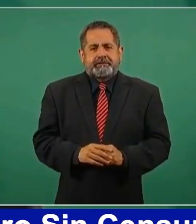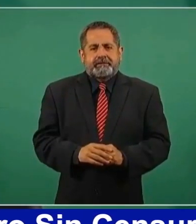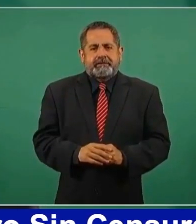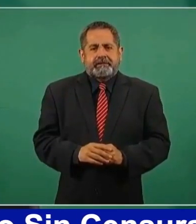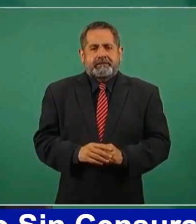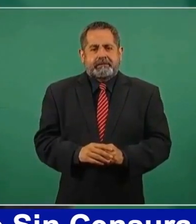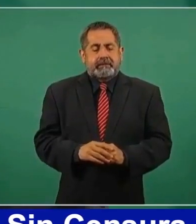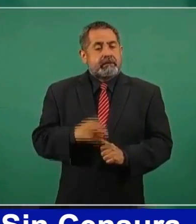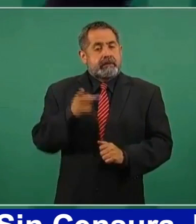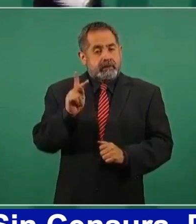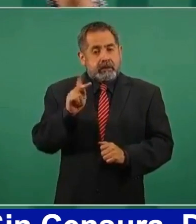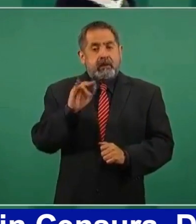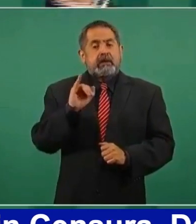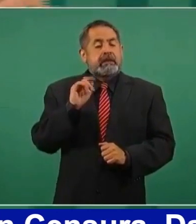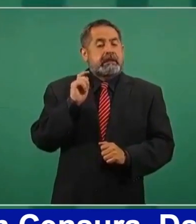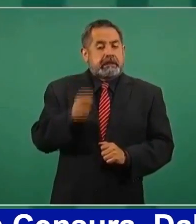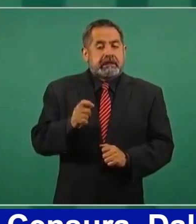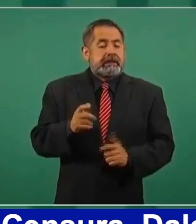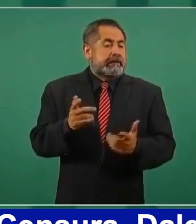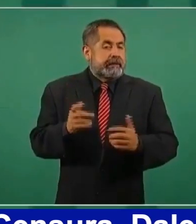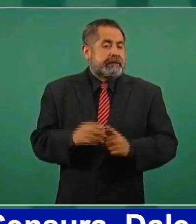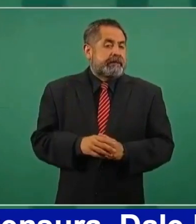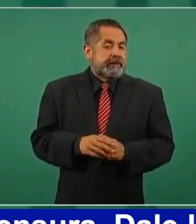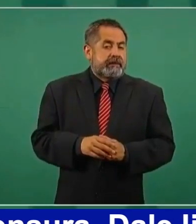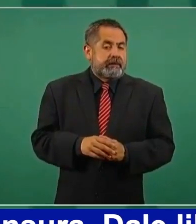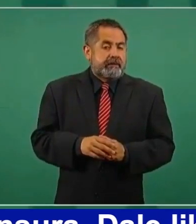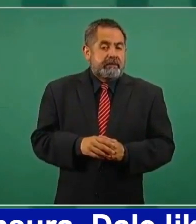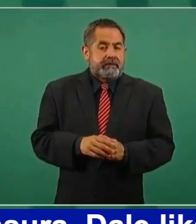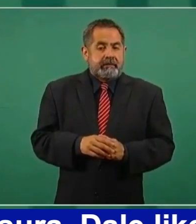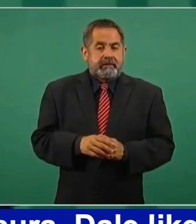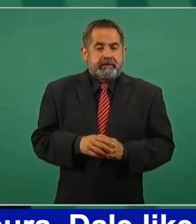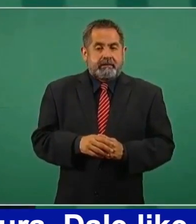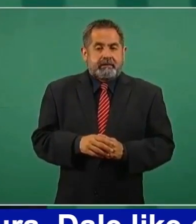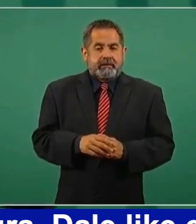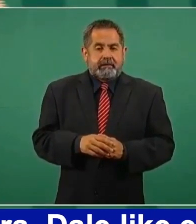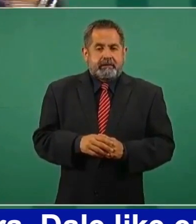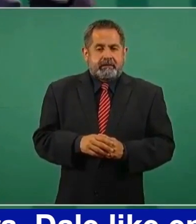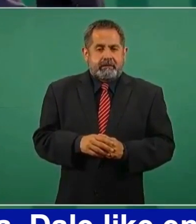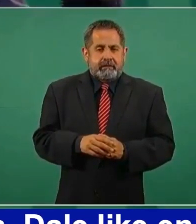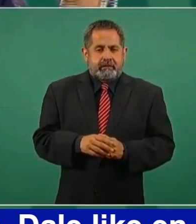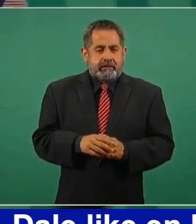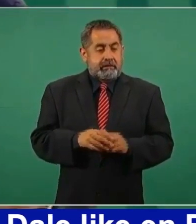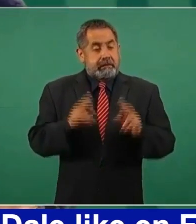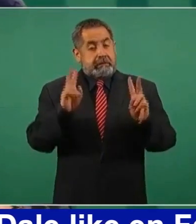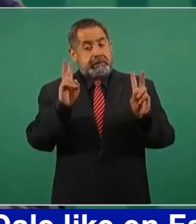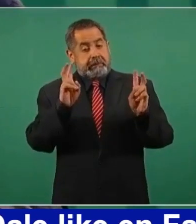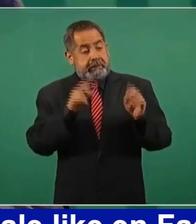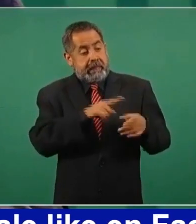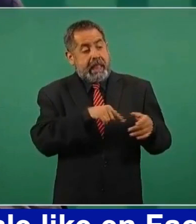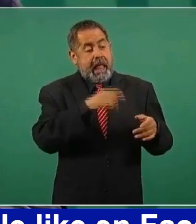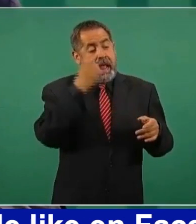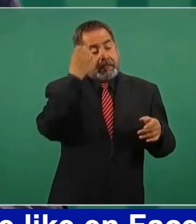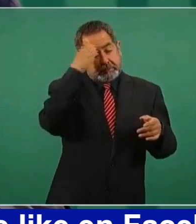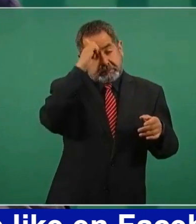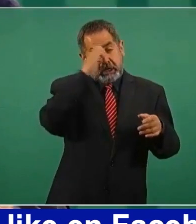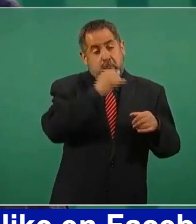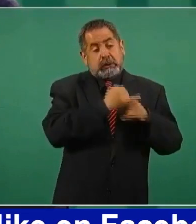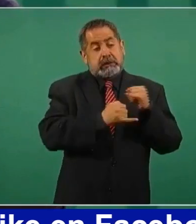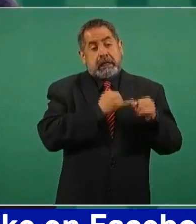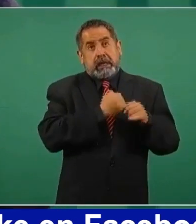Sin embargo, los expertos en política internacional